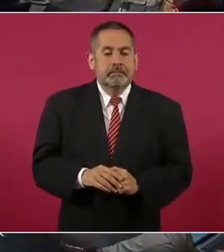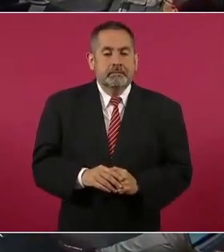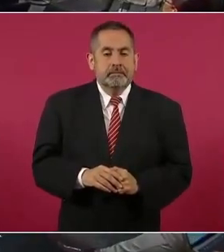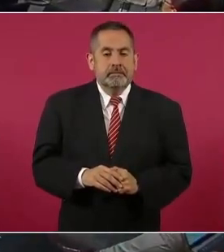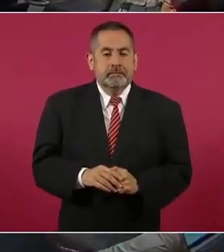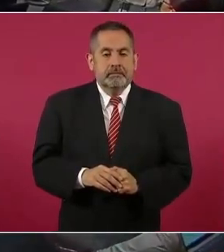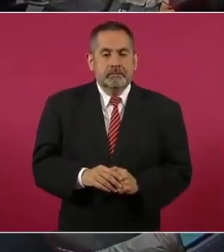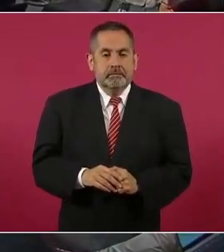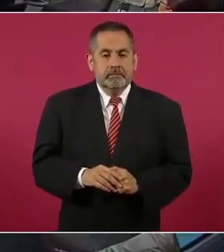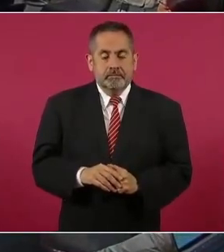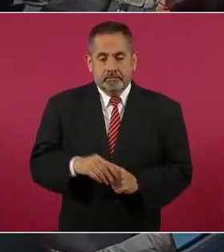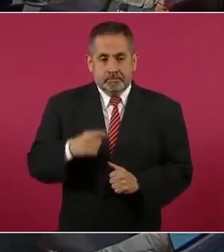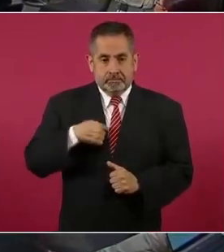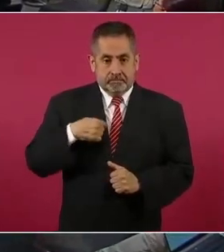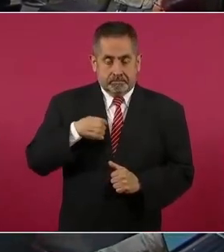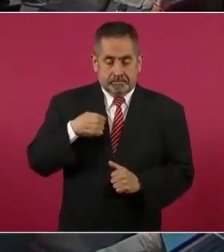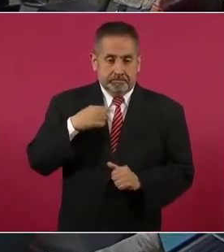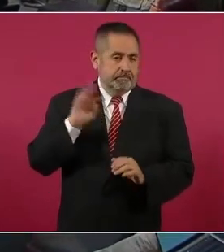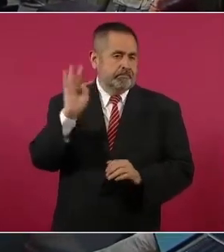decidir entre